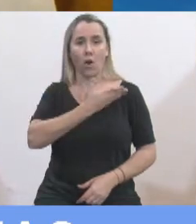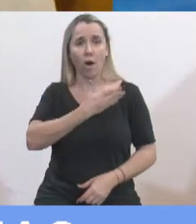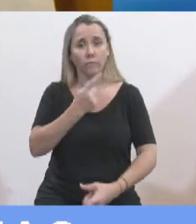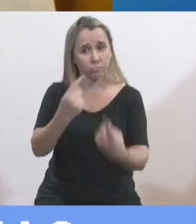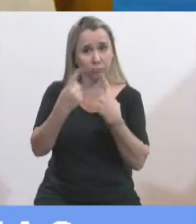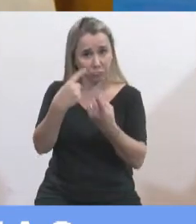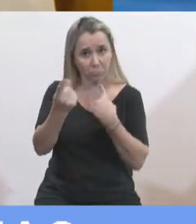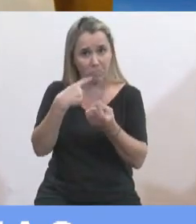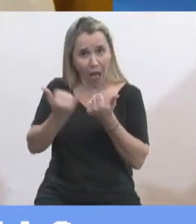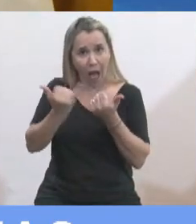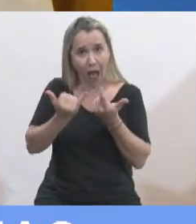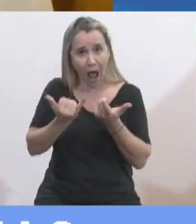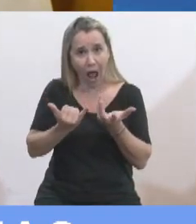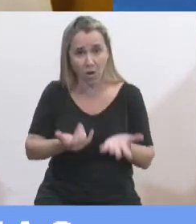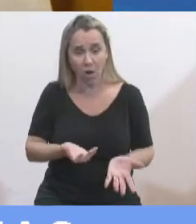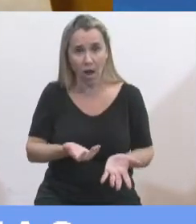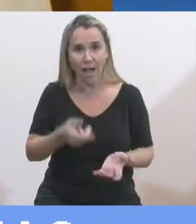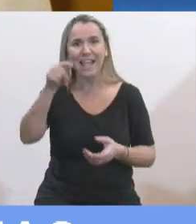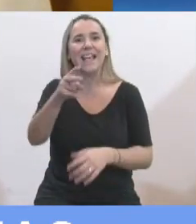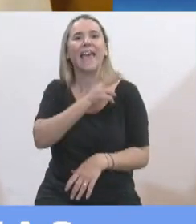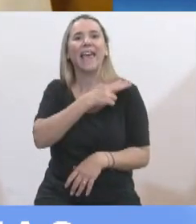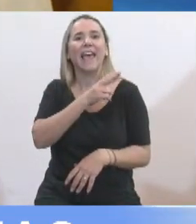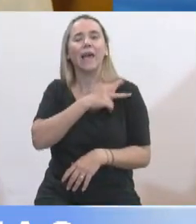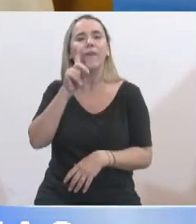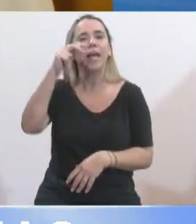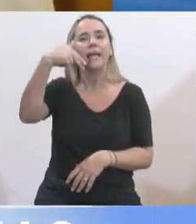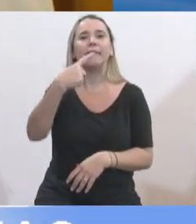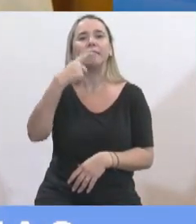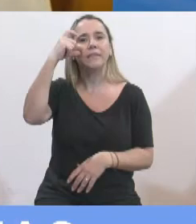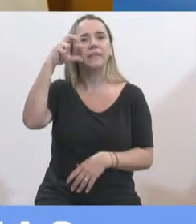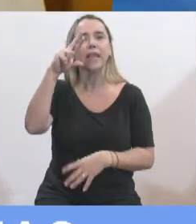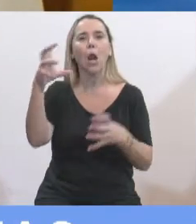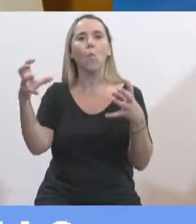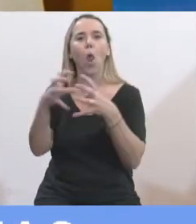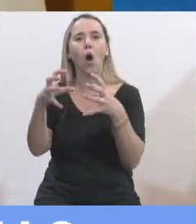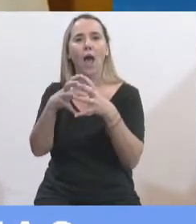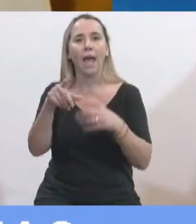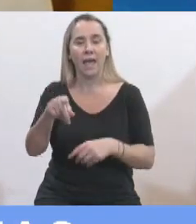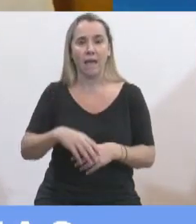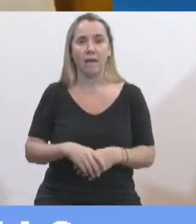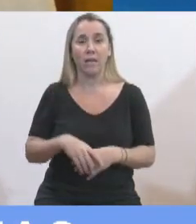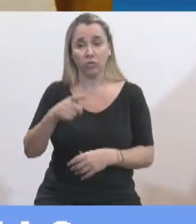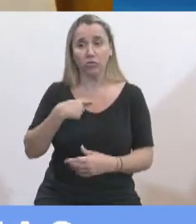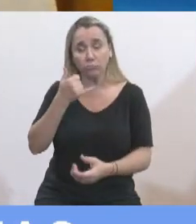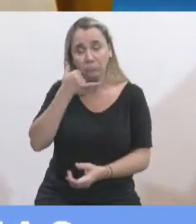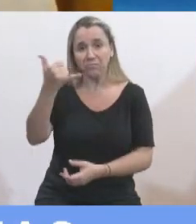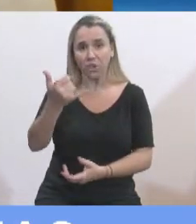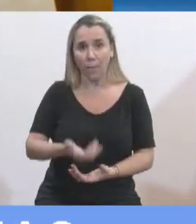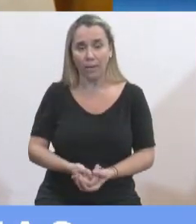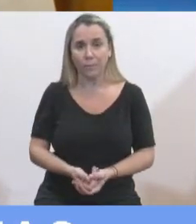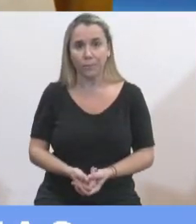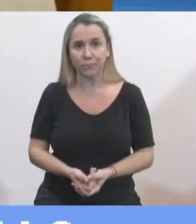permanente, que es el jefe del interbloque, es el jefe del interbloque. Entonces, hablé con Naidenos,